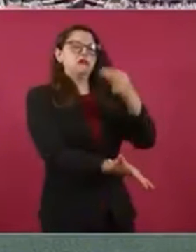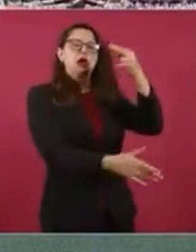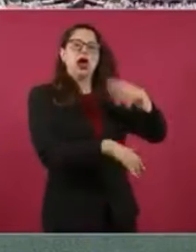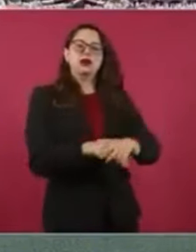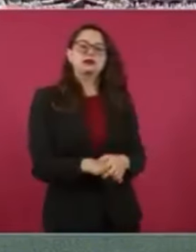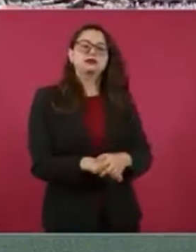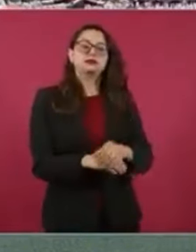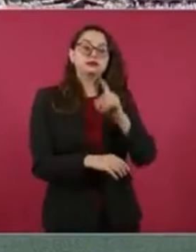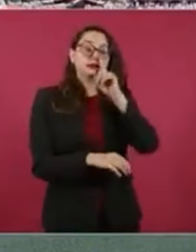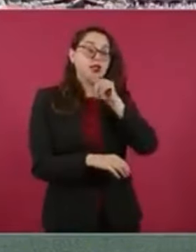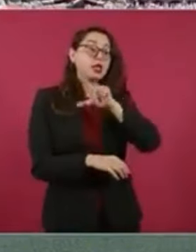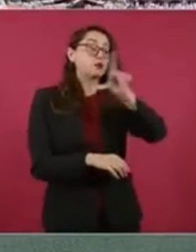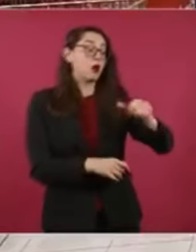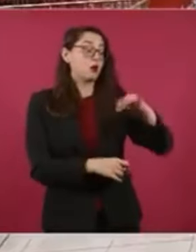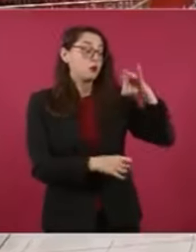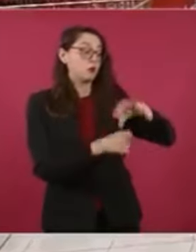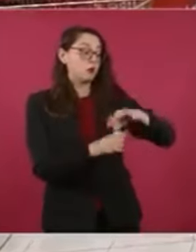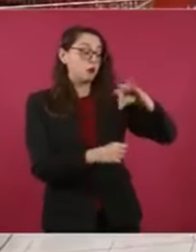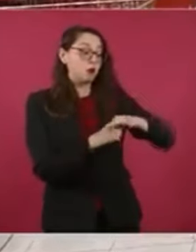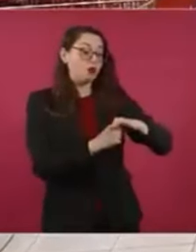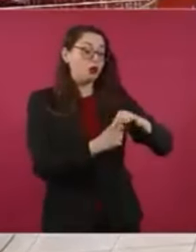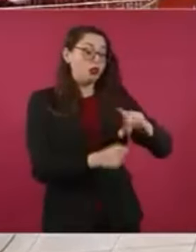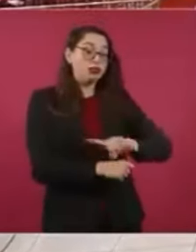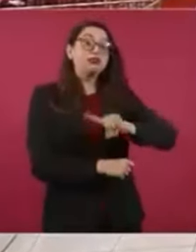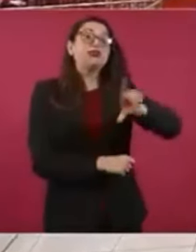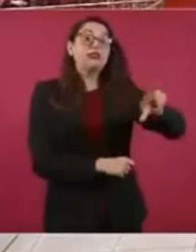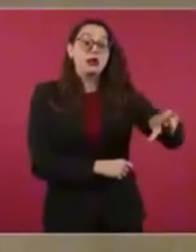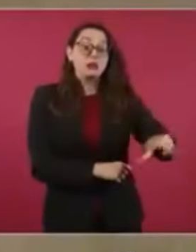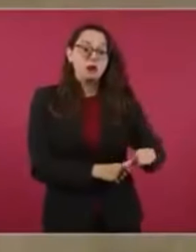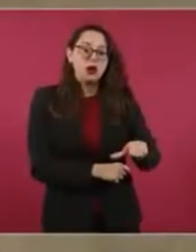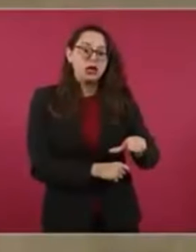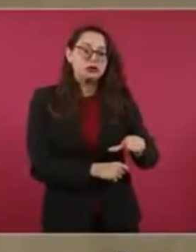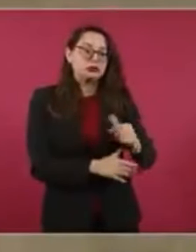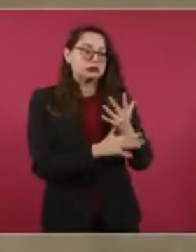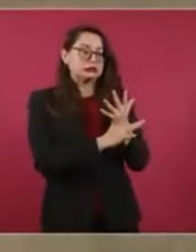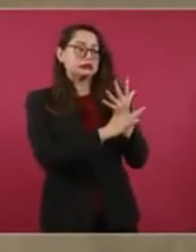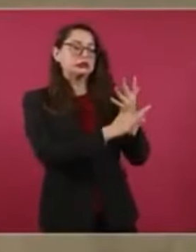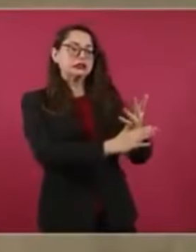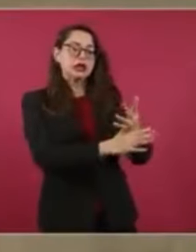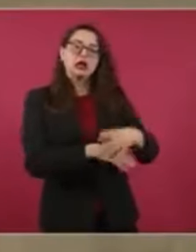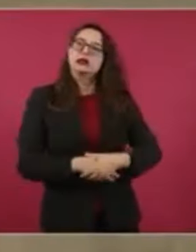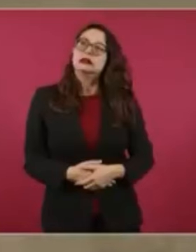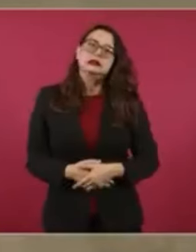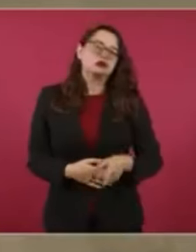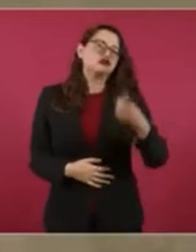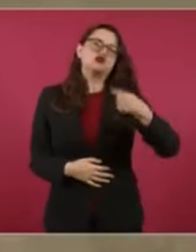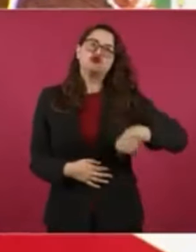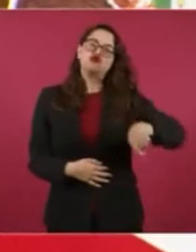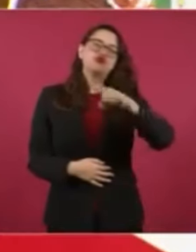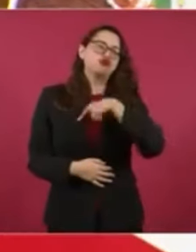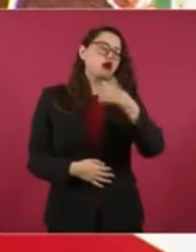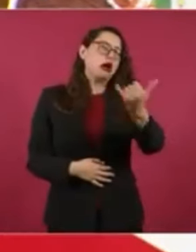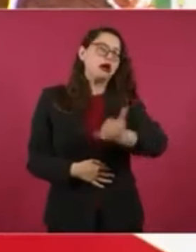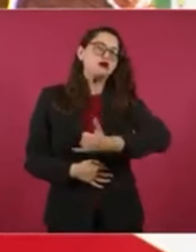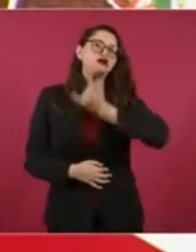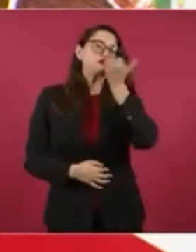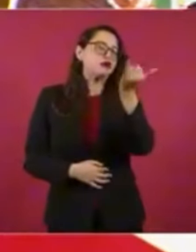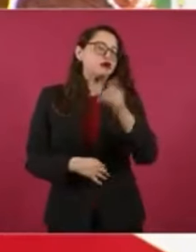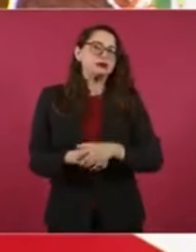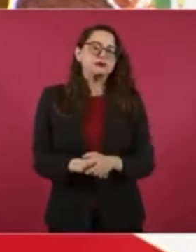Pasa la elección y dice que uno de los errores que cometieron es que desde el principio